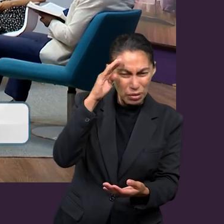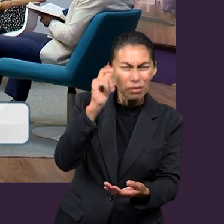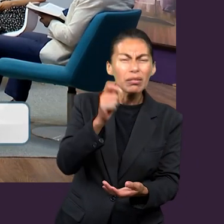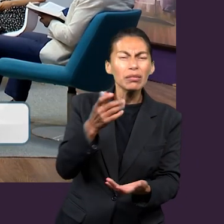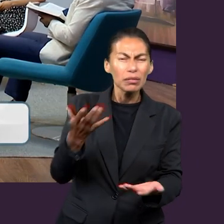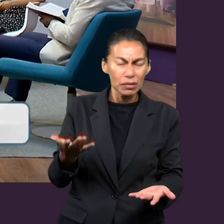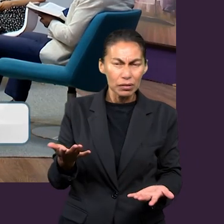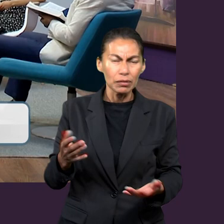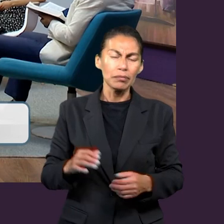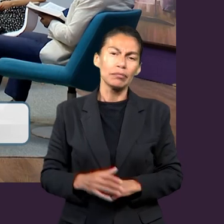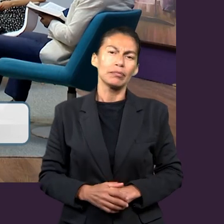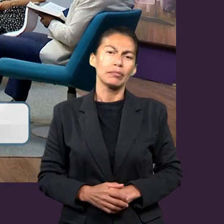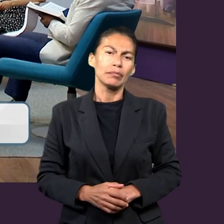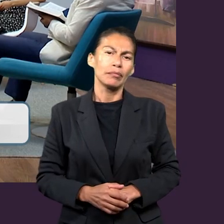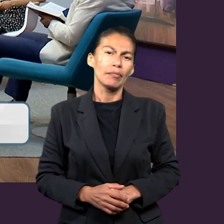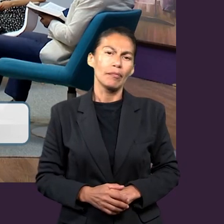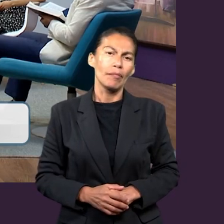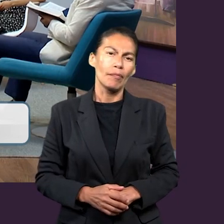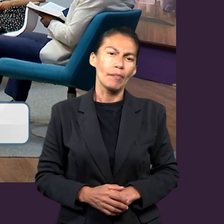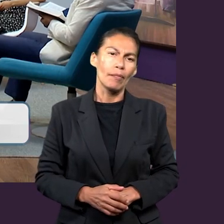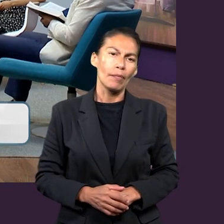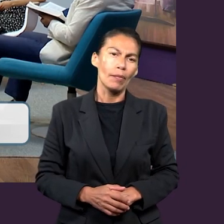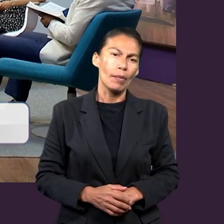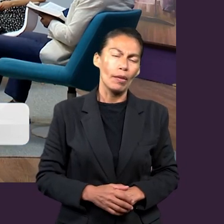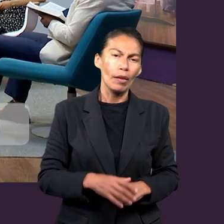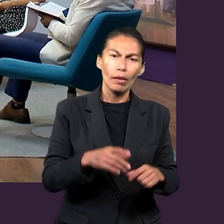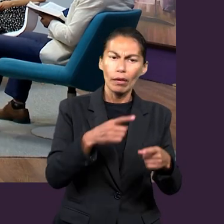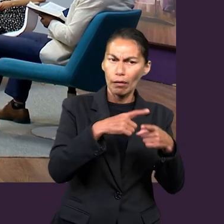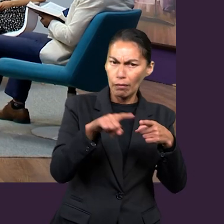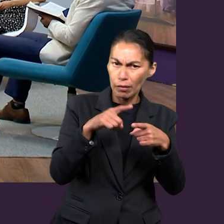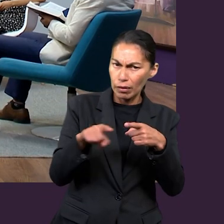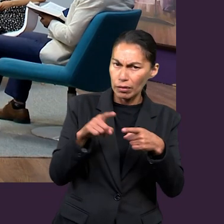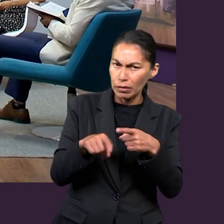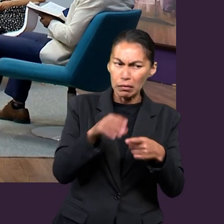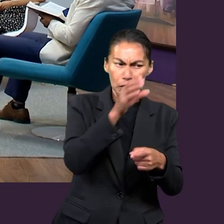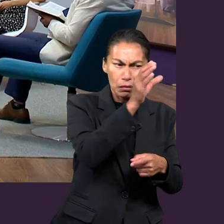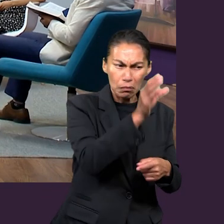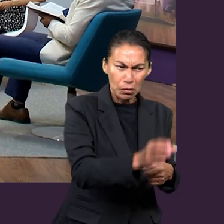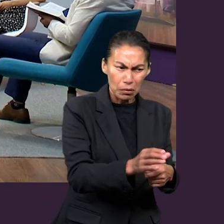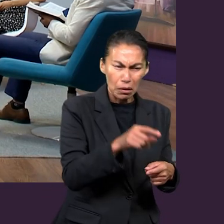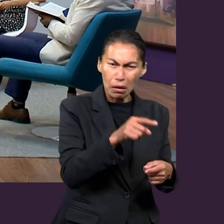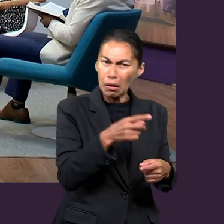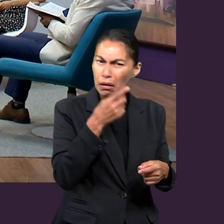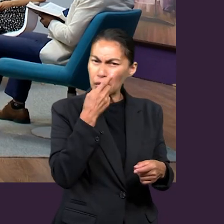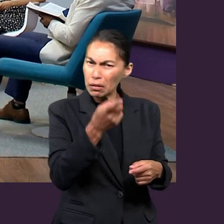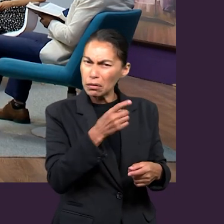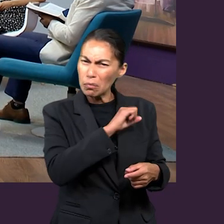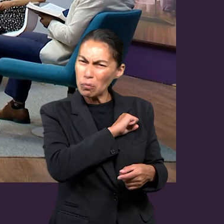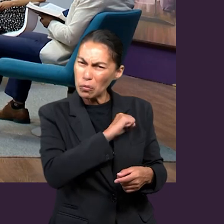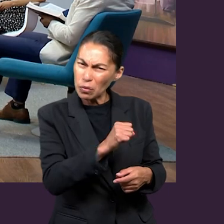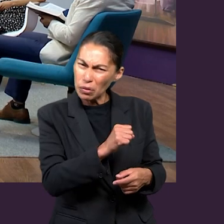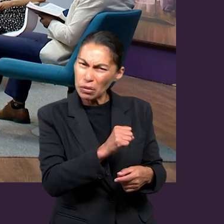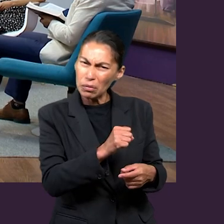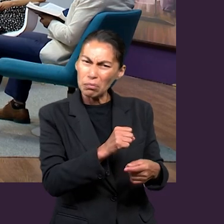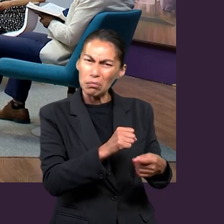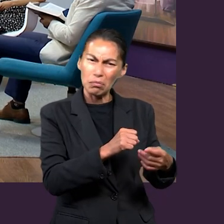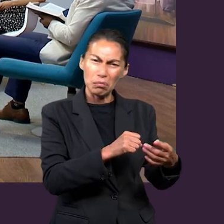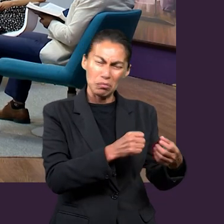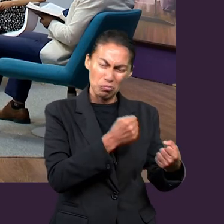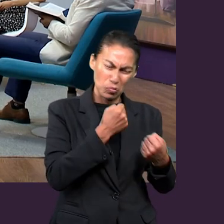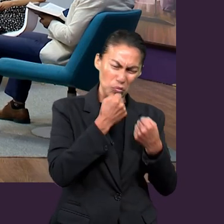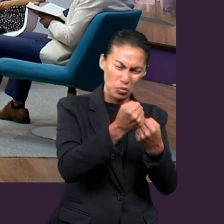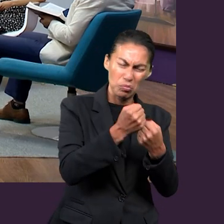jóvenes, por qué creéis que hay esta relación, además de diferentes capítulos, sobre estos poderes espirituales? ¿Por qué los